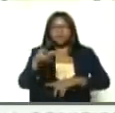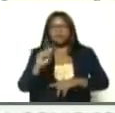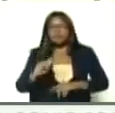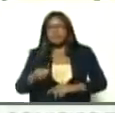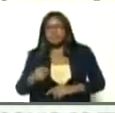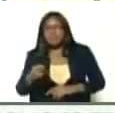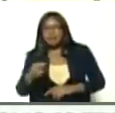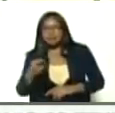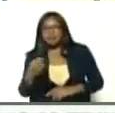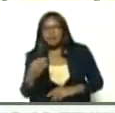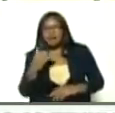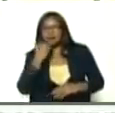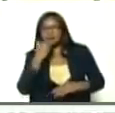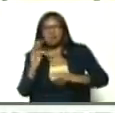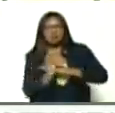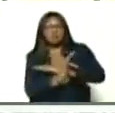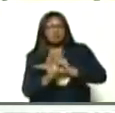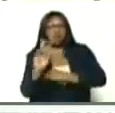Táchira,